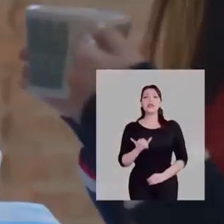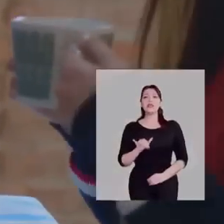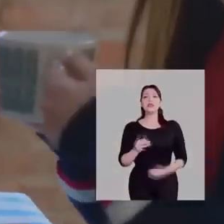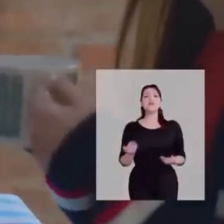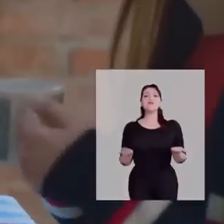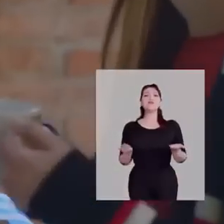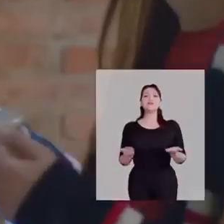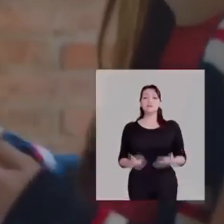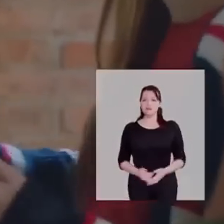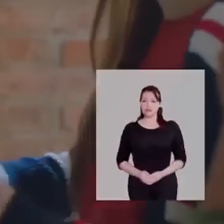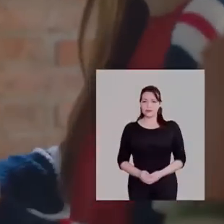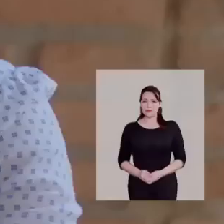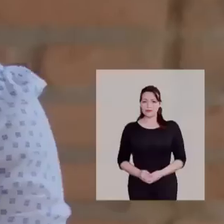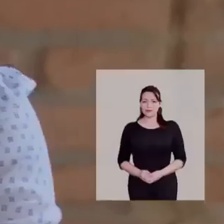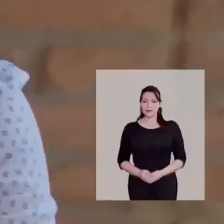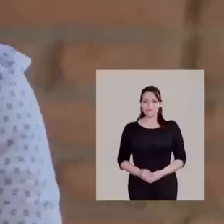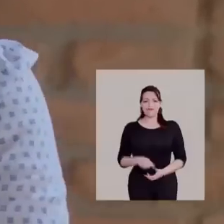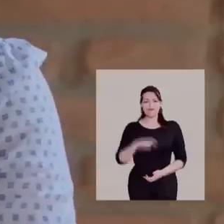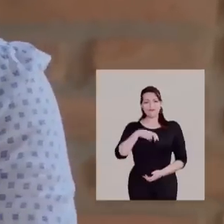¿Y? ¿Y?